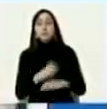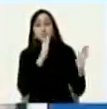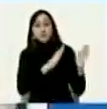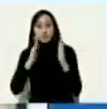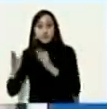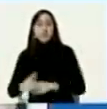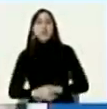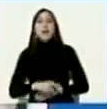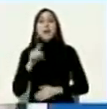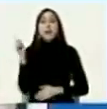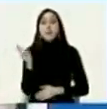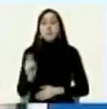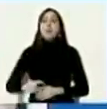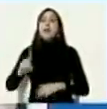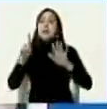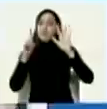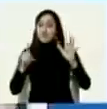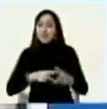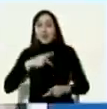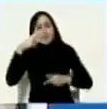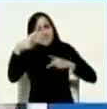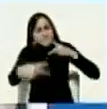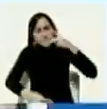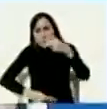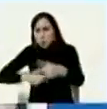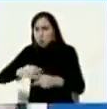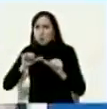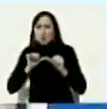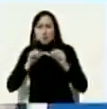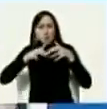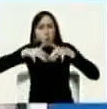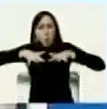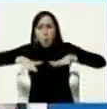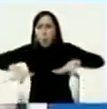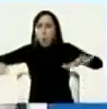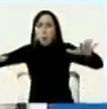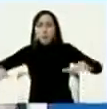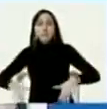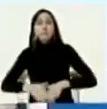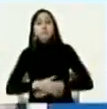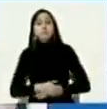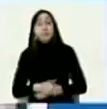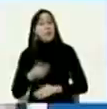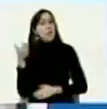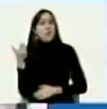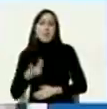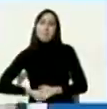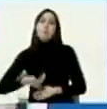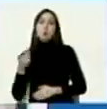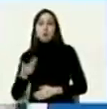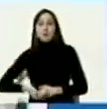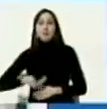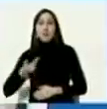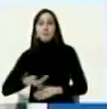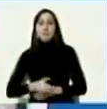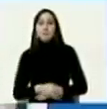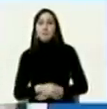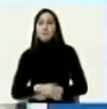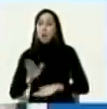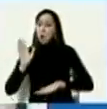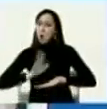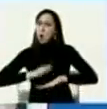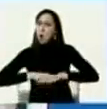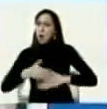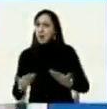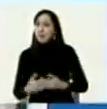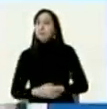que está en pleno proceso de despliegue es muy importante por eso es importante